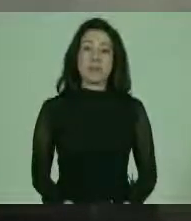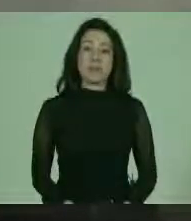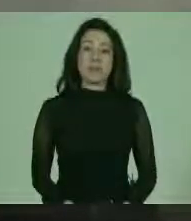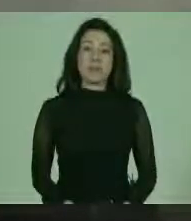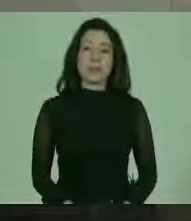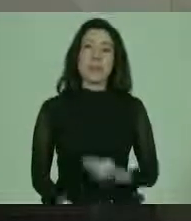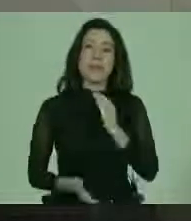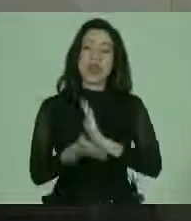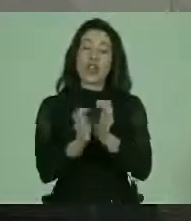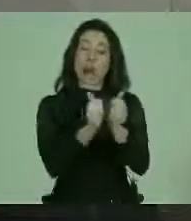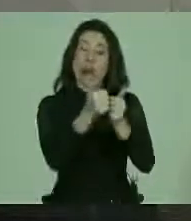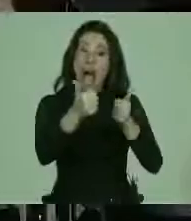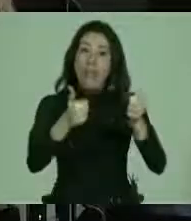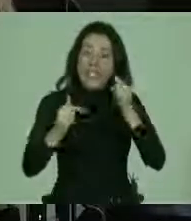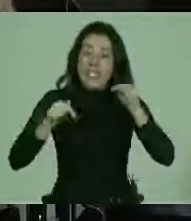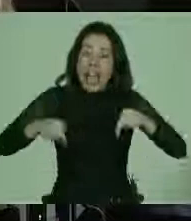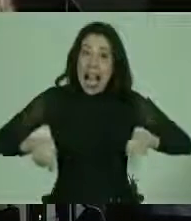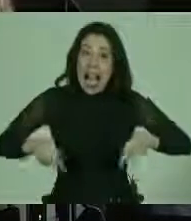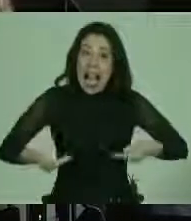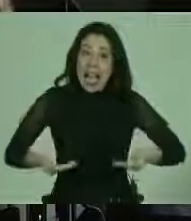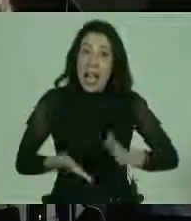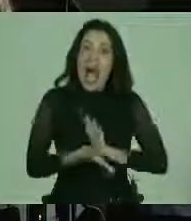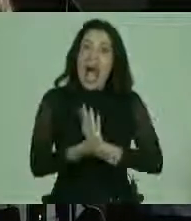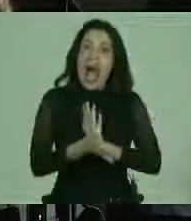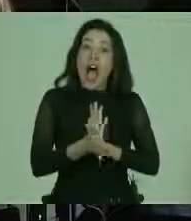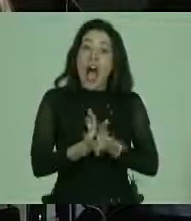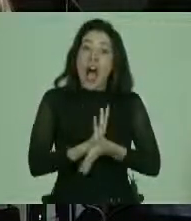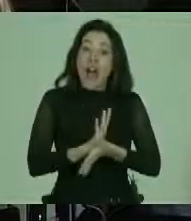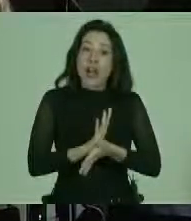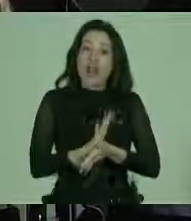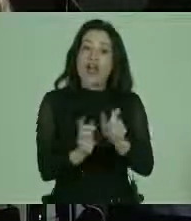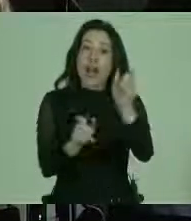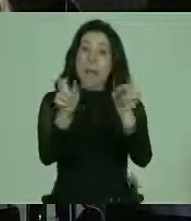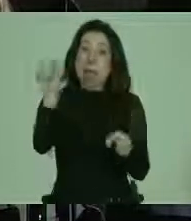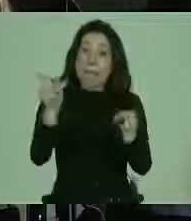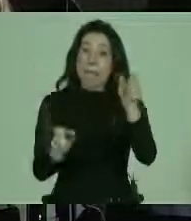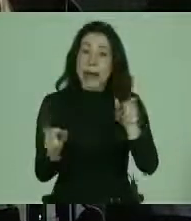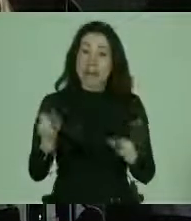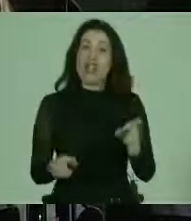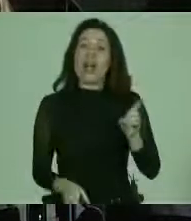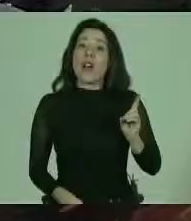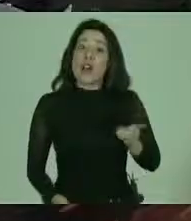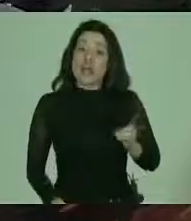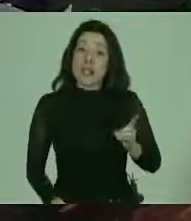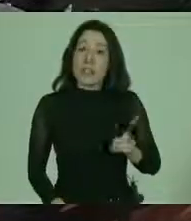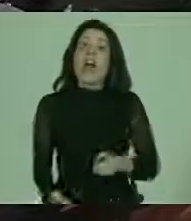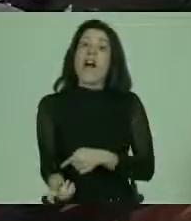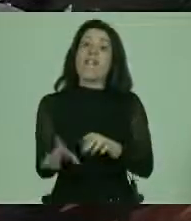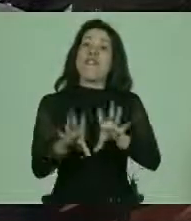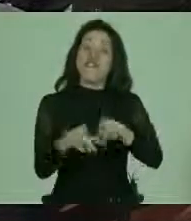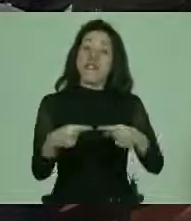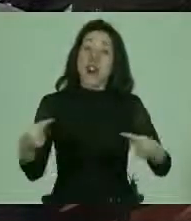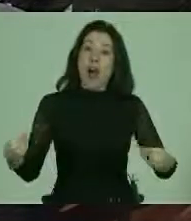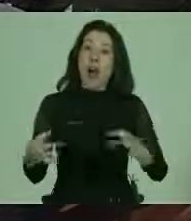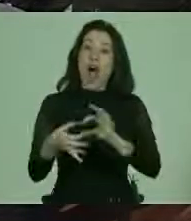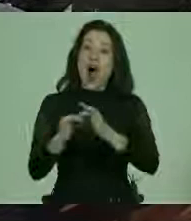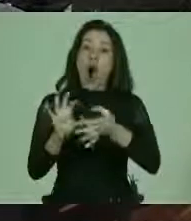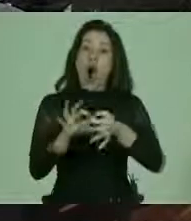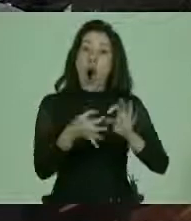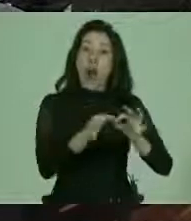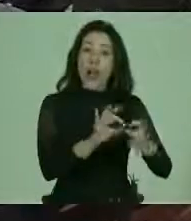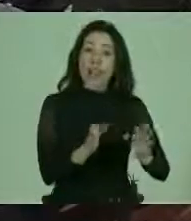Por cierto, a todas las autoridades presentes, a todas las personas con discapacidad, familiares y organizaciones.